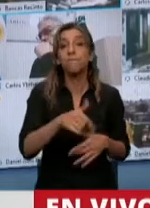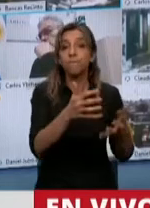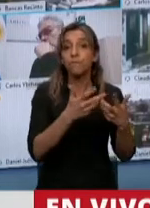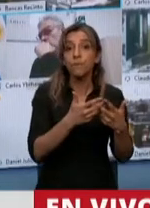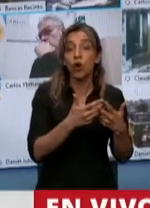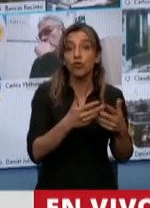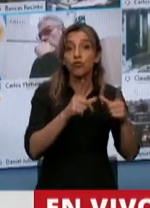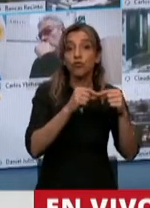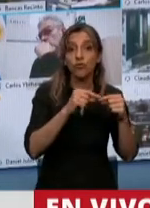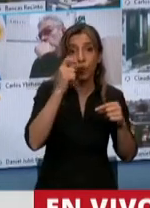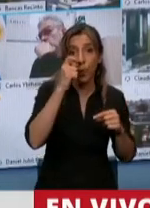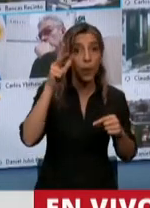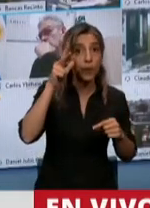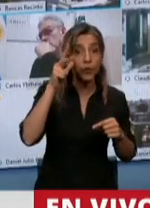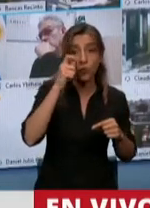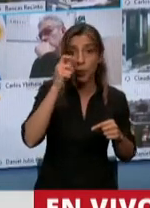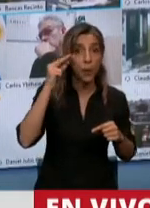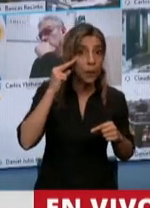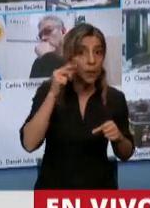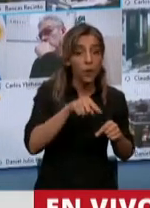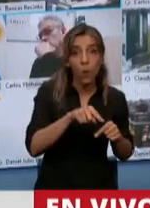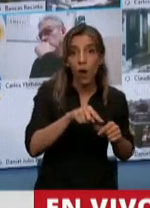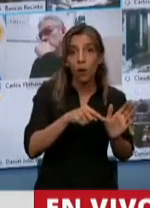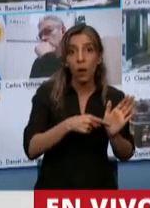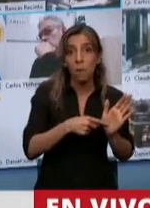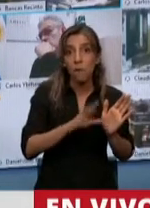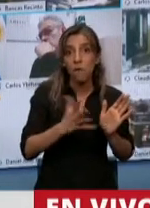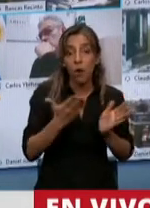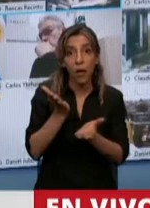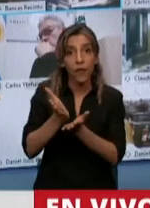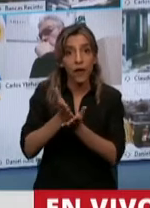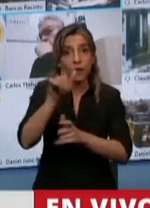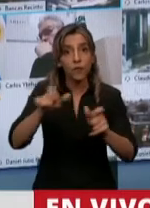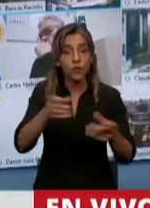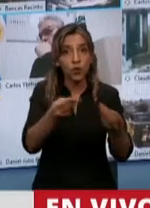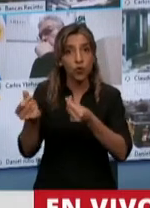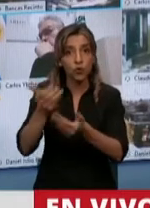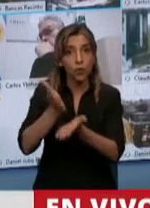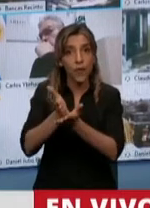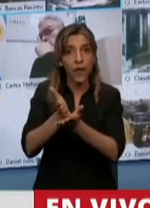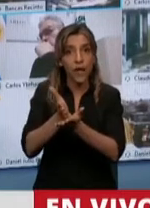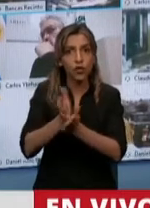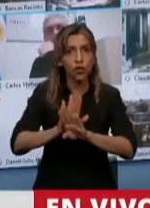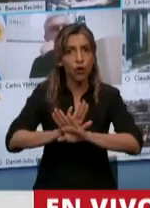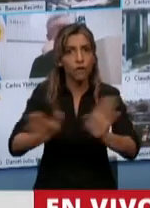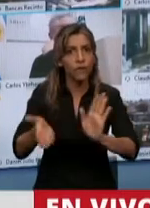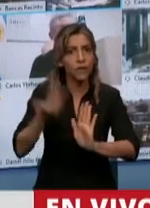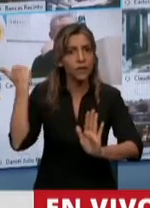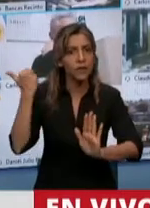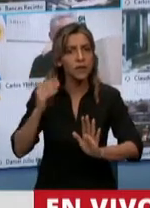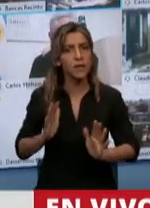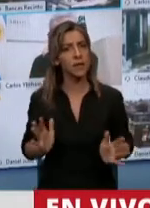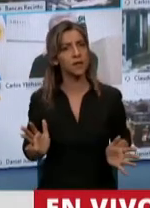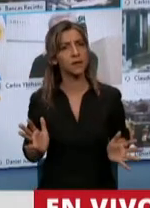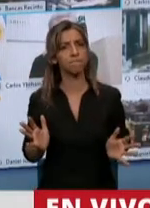29, se pretende eliminar esta garantía de los consumidores. ¿Y saben qué? Lamentablemente no es en favor